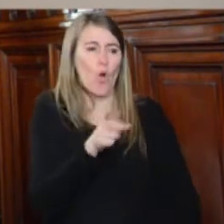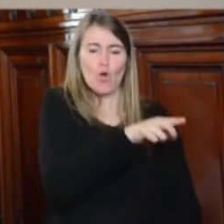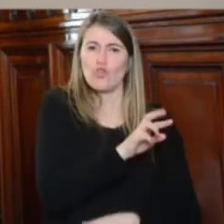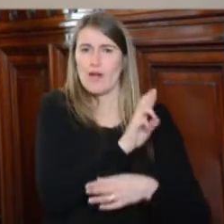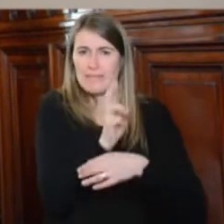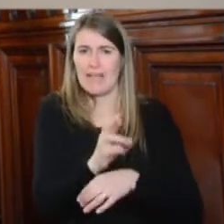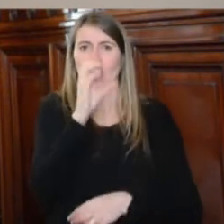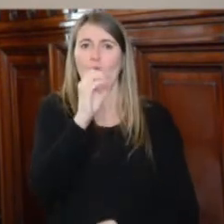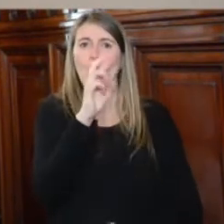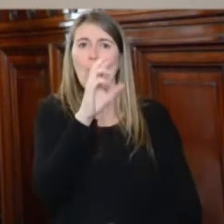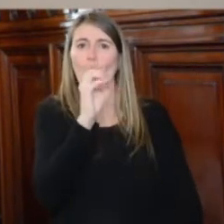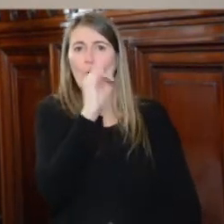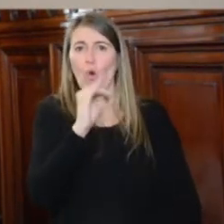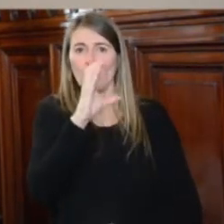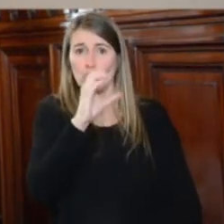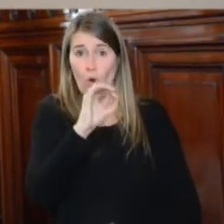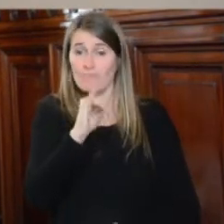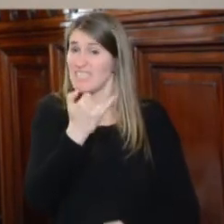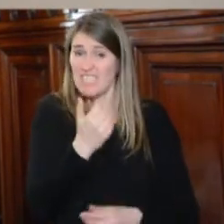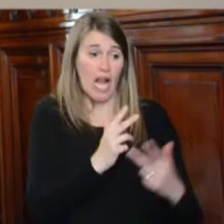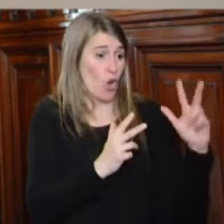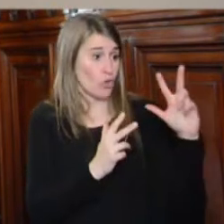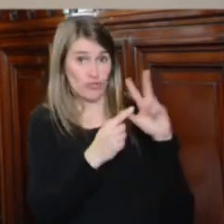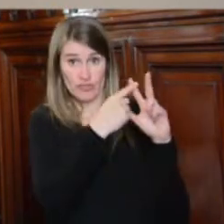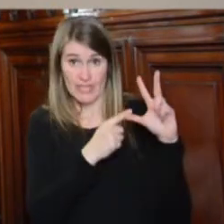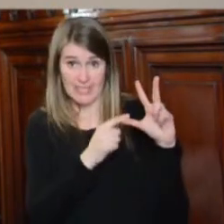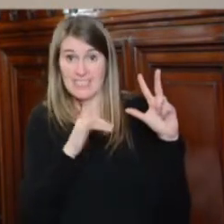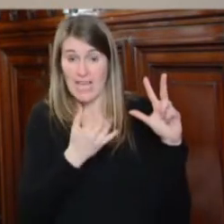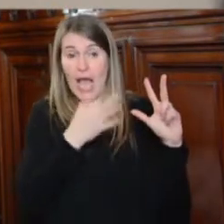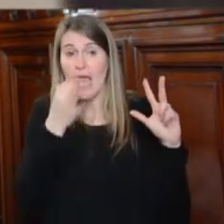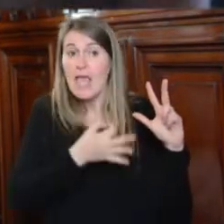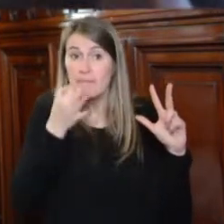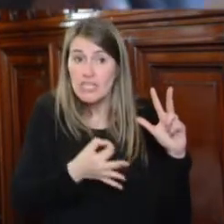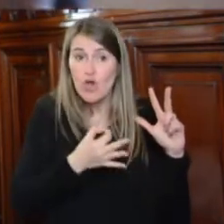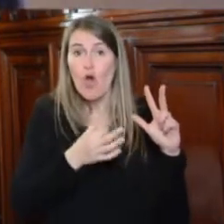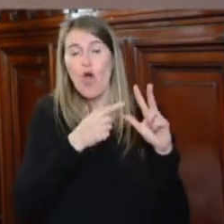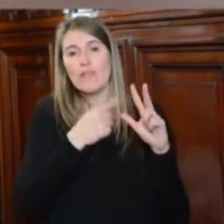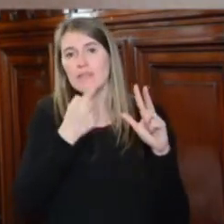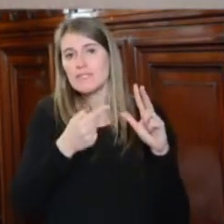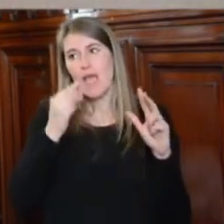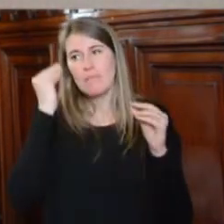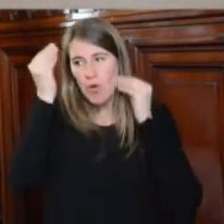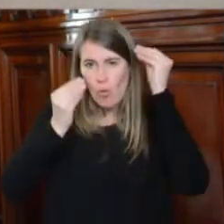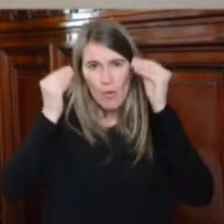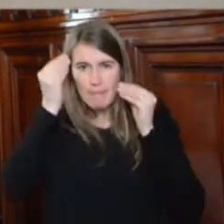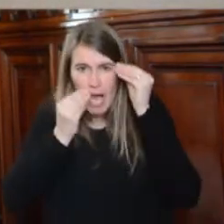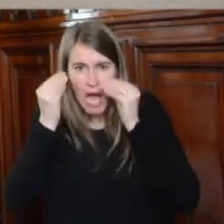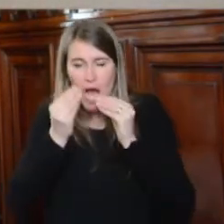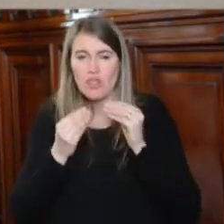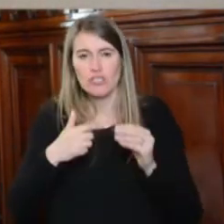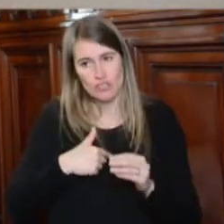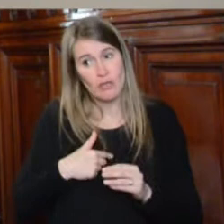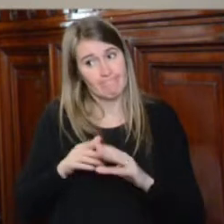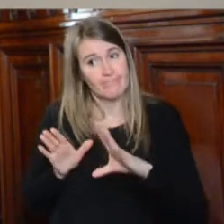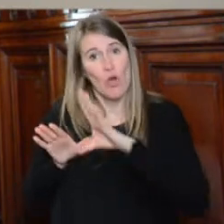Orozco han expresado algunas muestras de preocupación que yo comparto y algunas preguntas